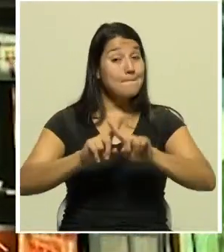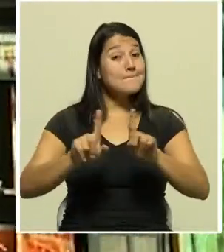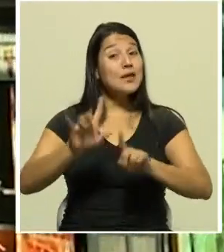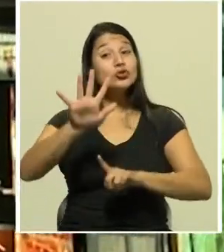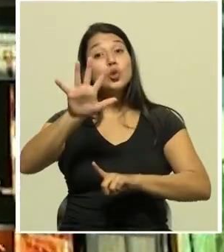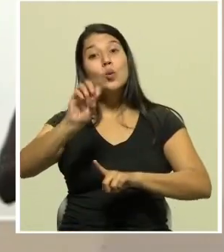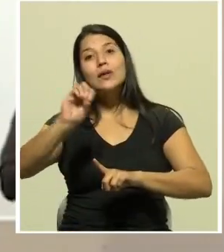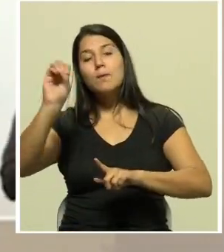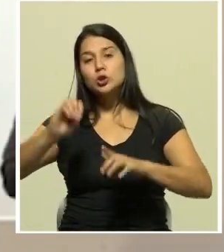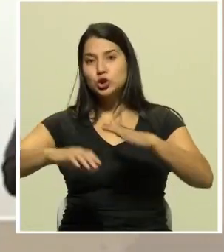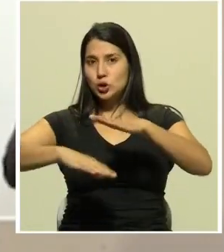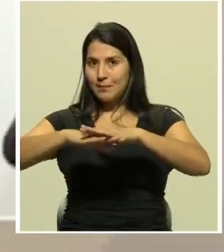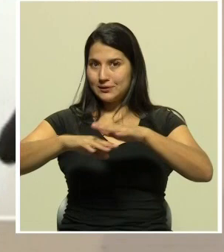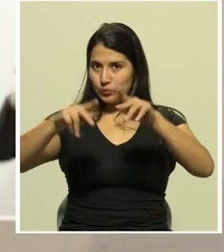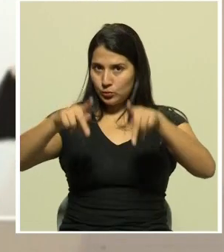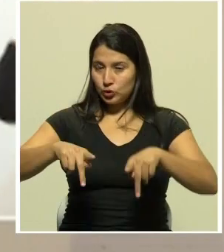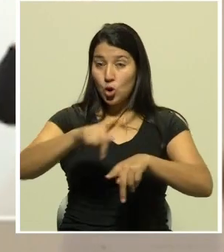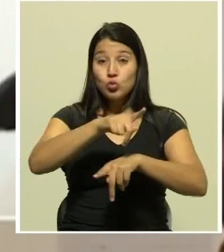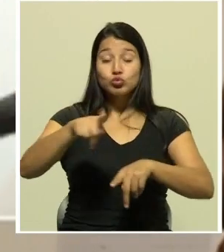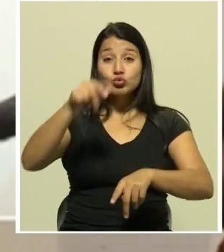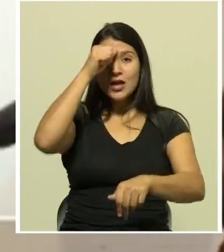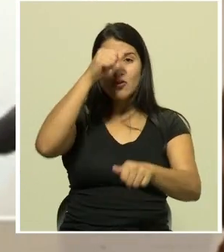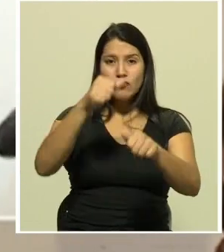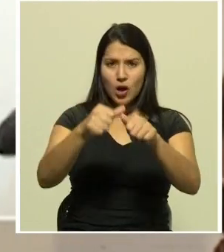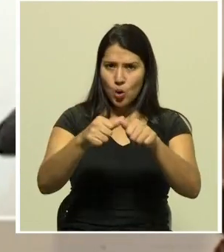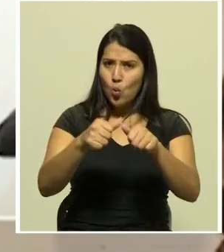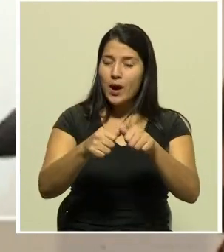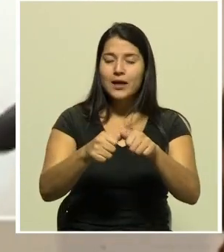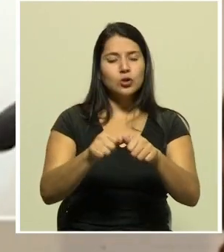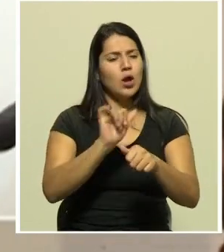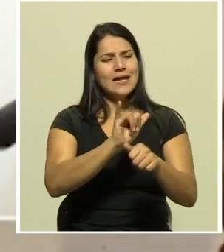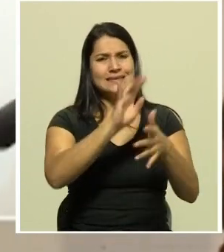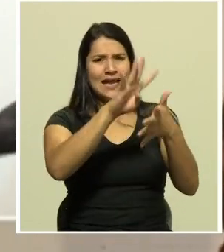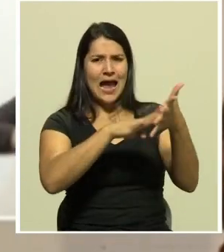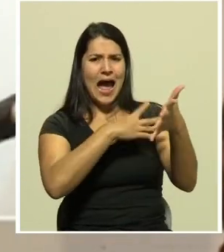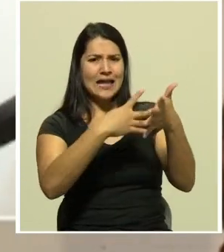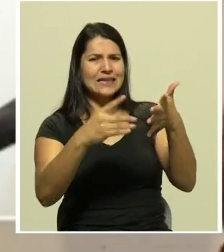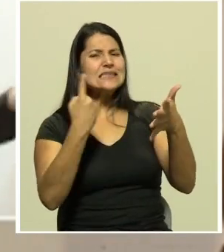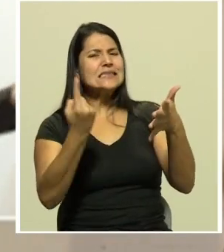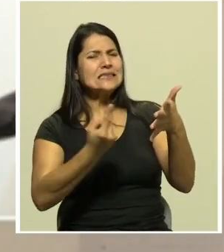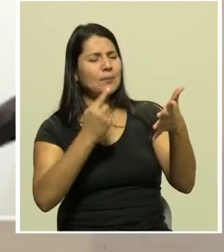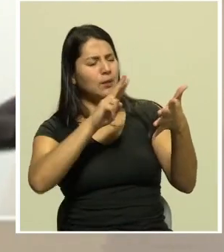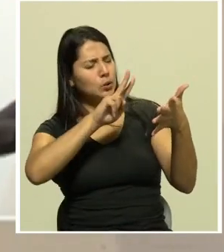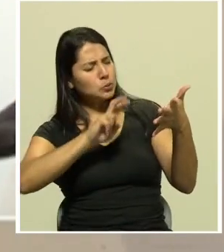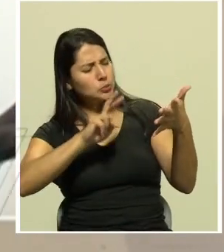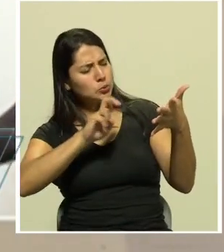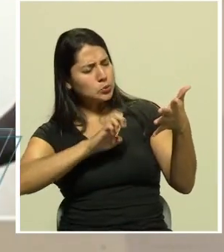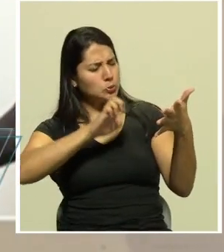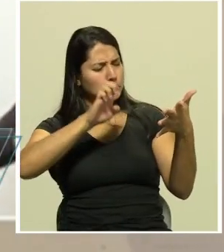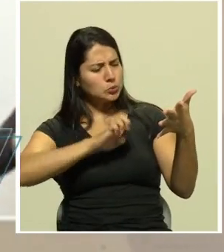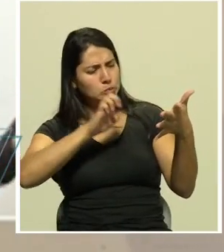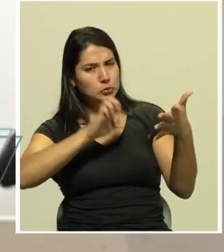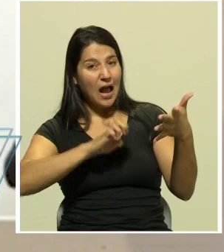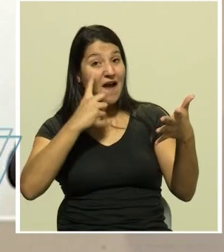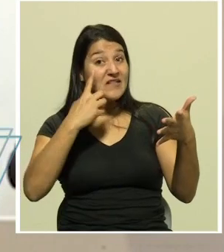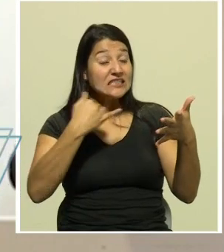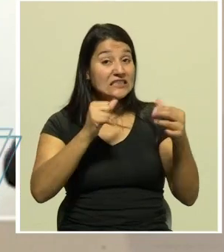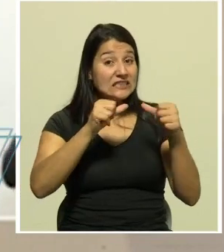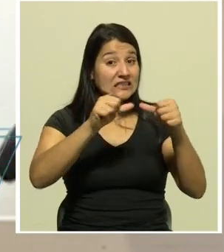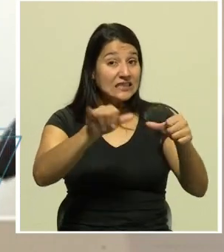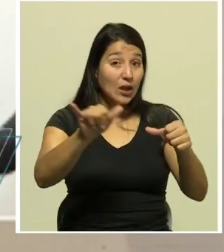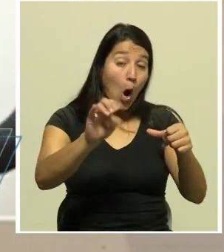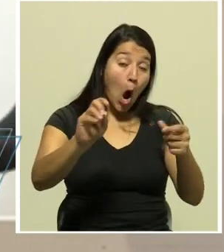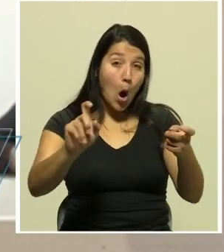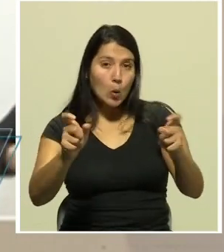máxima. Pues recordemos que eso está en constante análisis. Hoy tuvimos en realidad un número que, como decía el bien el